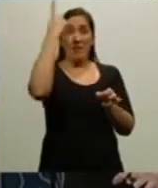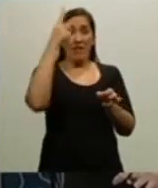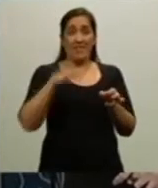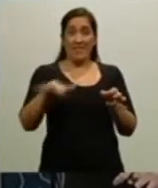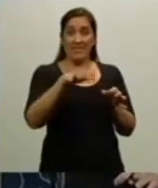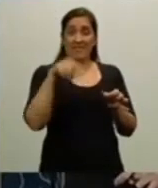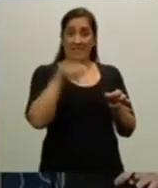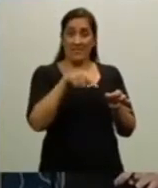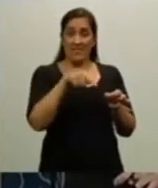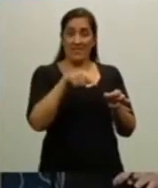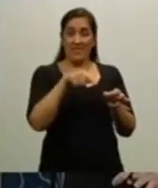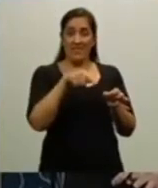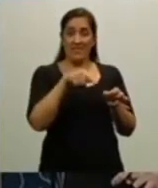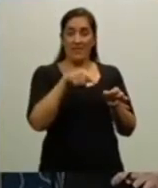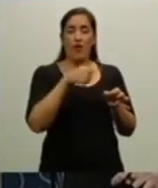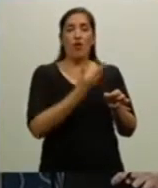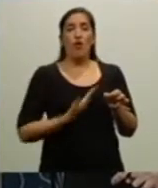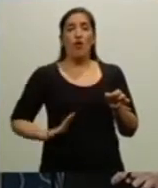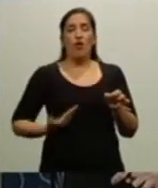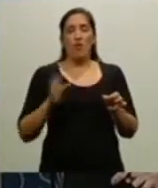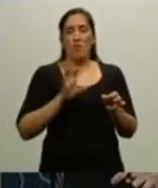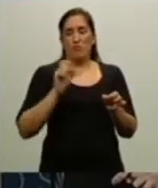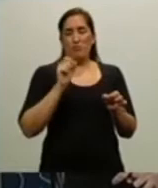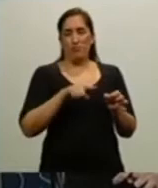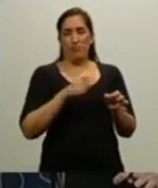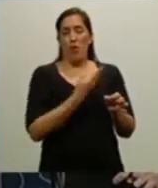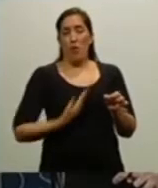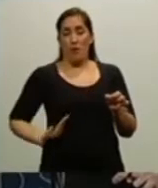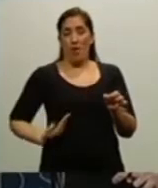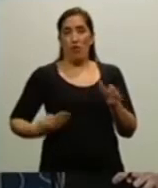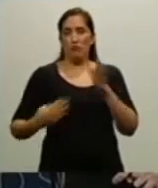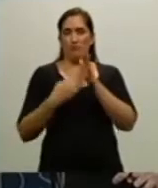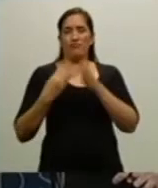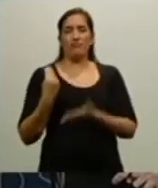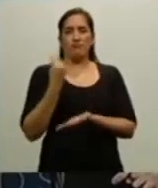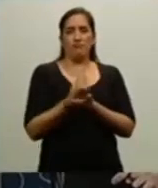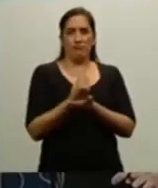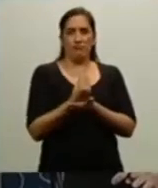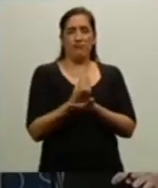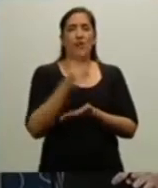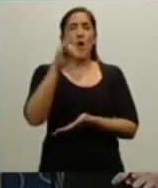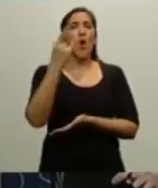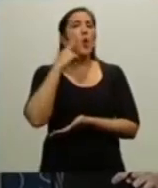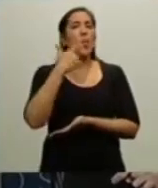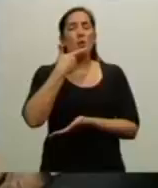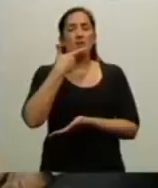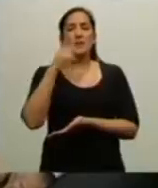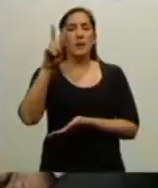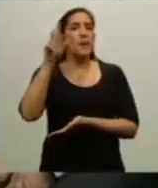su gobernador, el comandante Luis Bernet,